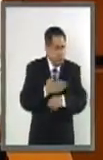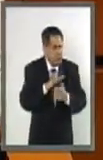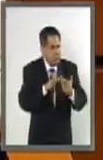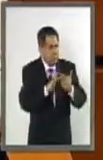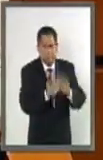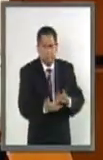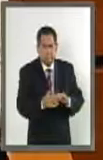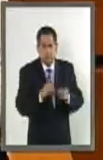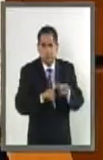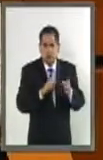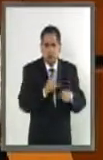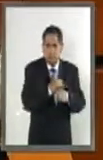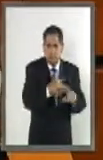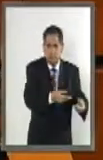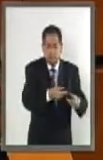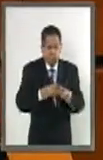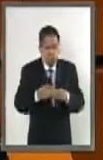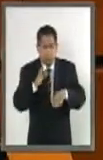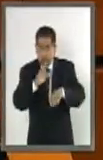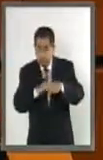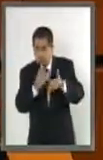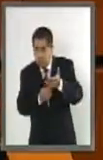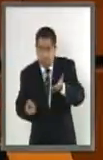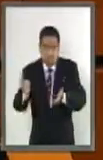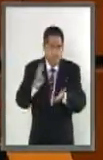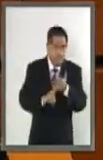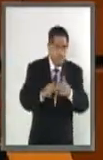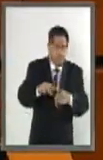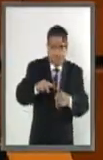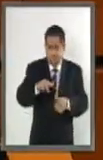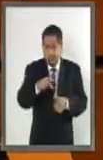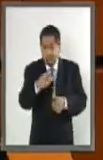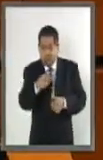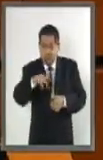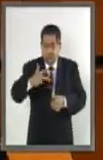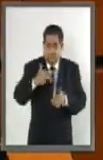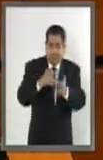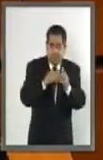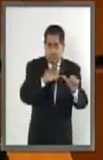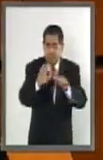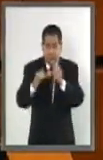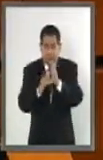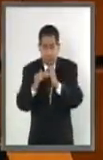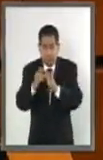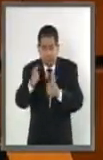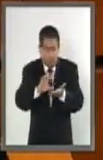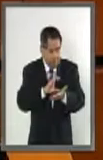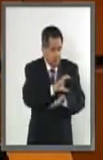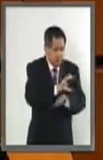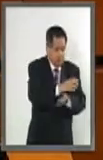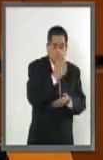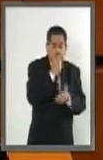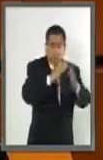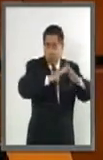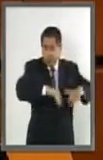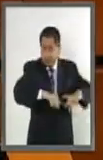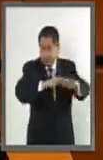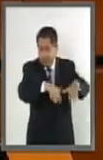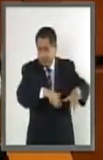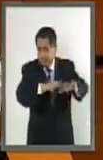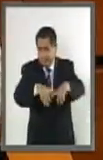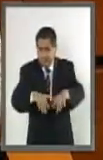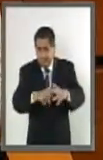informe. Ahora se destinan 13 mil 600 millones de pesos para las escuelas que se cayeron y que están